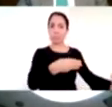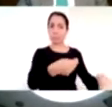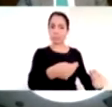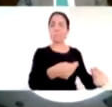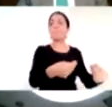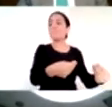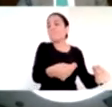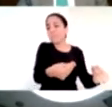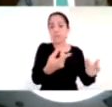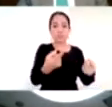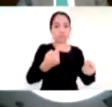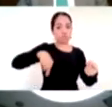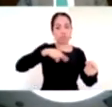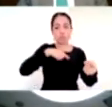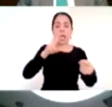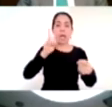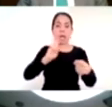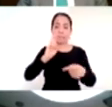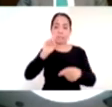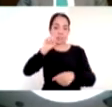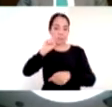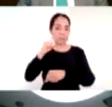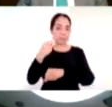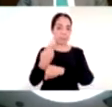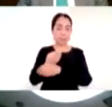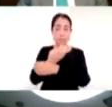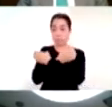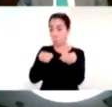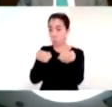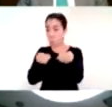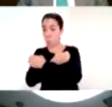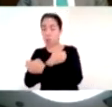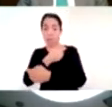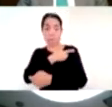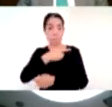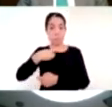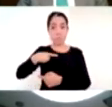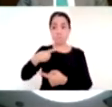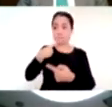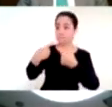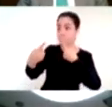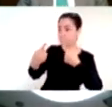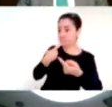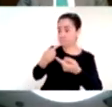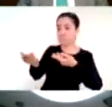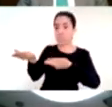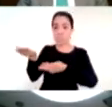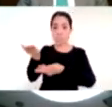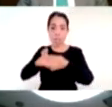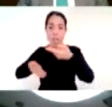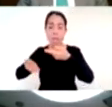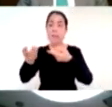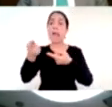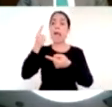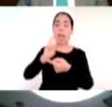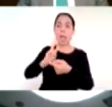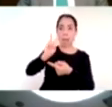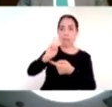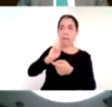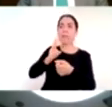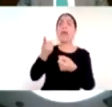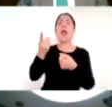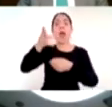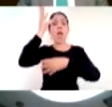secretaría donde maestros trabajan para maestros y llegan a un punto de decir cuáles son los aprendizajes